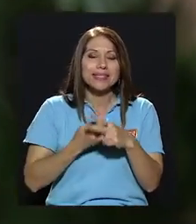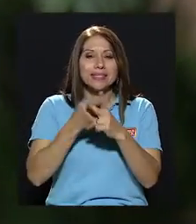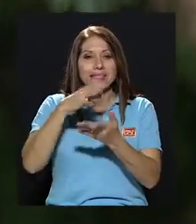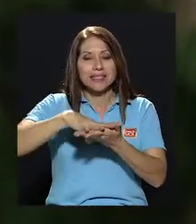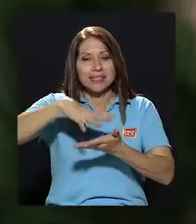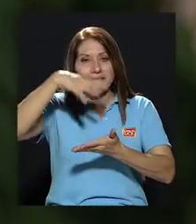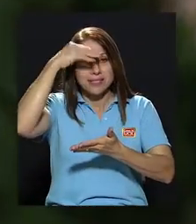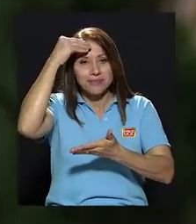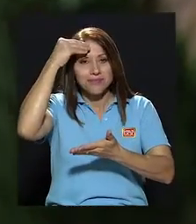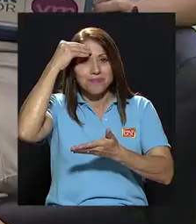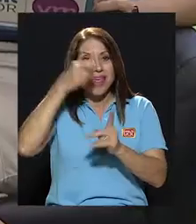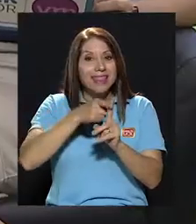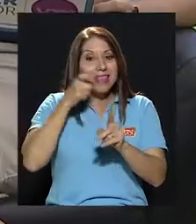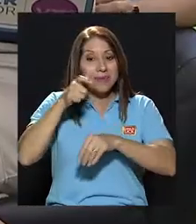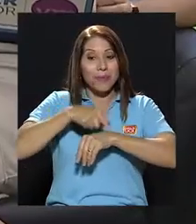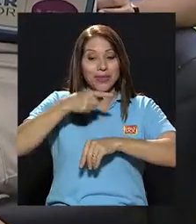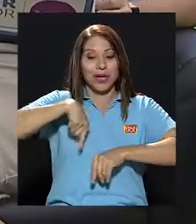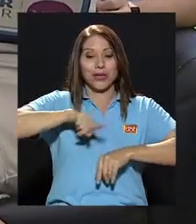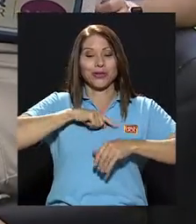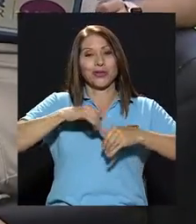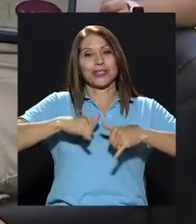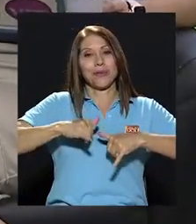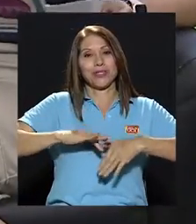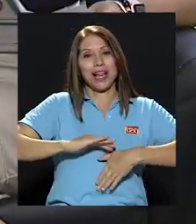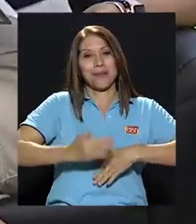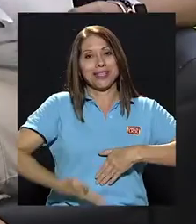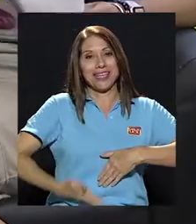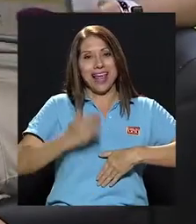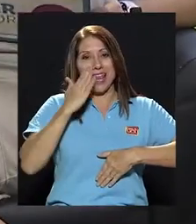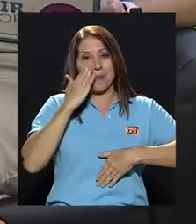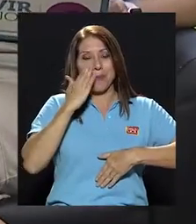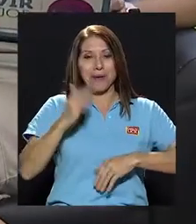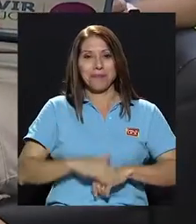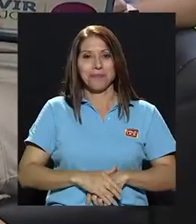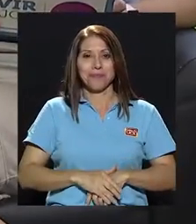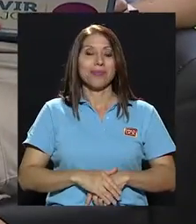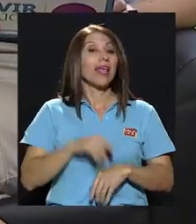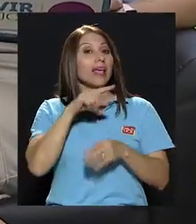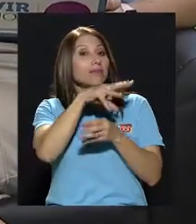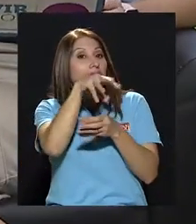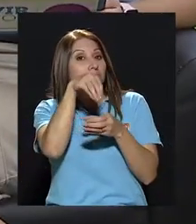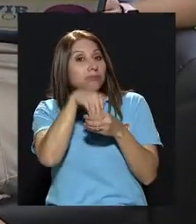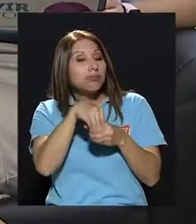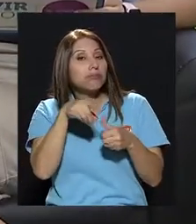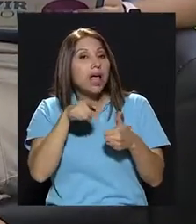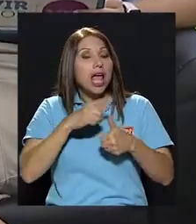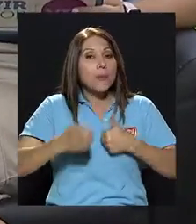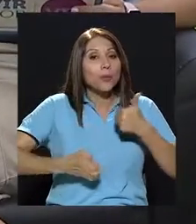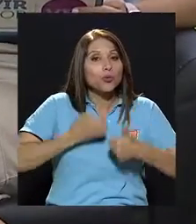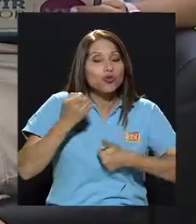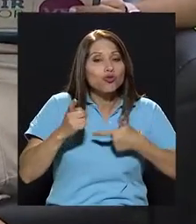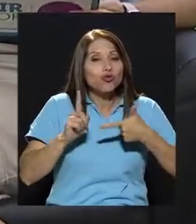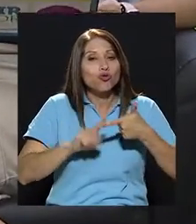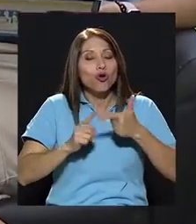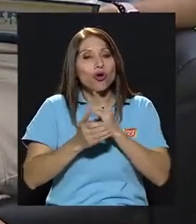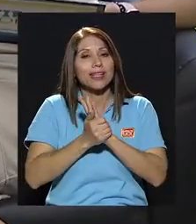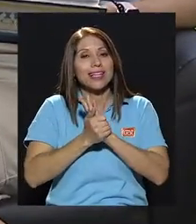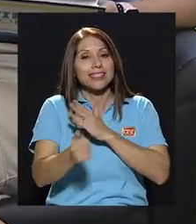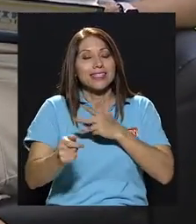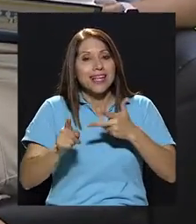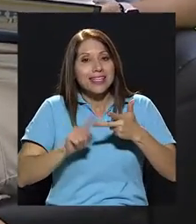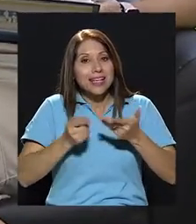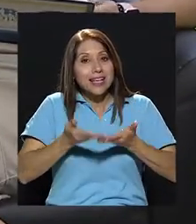principios de aprendizaje, desde que estamos en la pancita de la mamá. ¿Esto incluye emociones, destrezas,